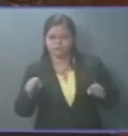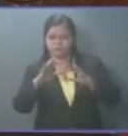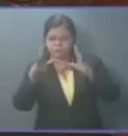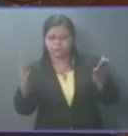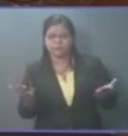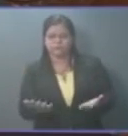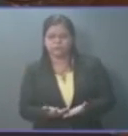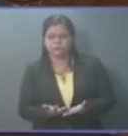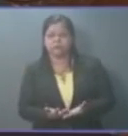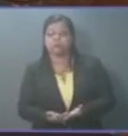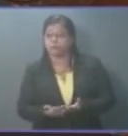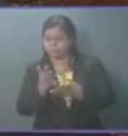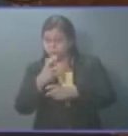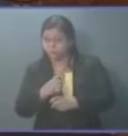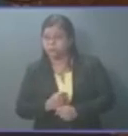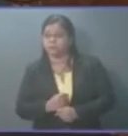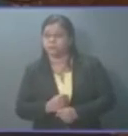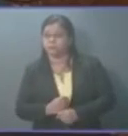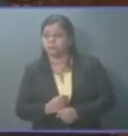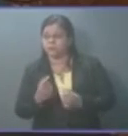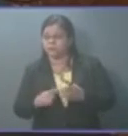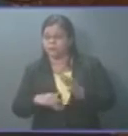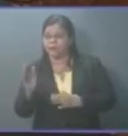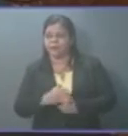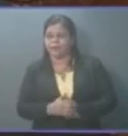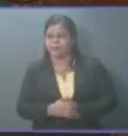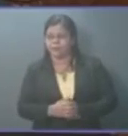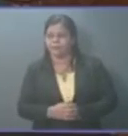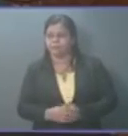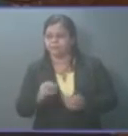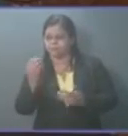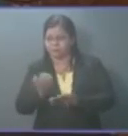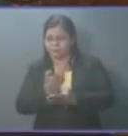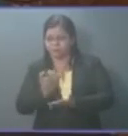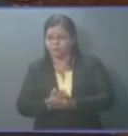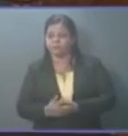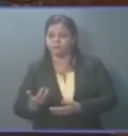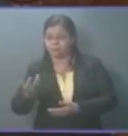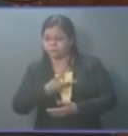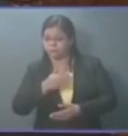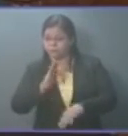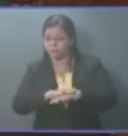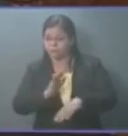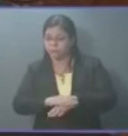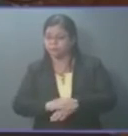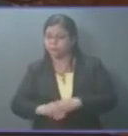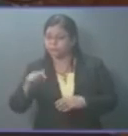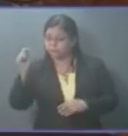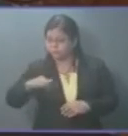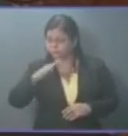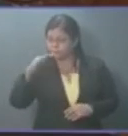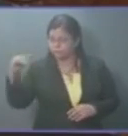que garantiza el desarrollo económico de los países. Una alerta de que en este país